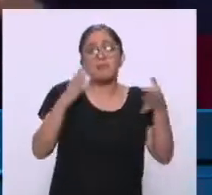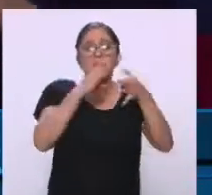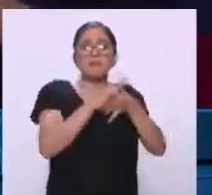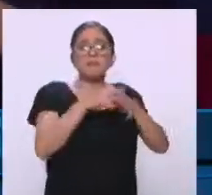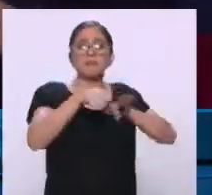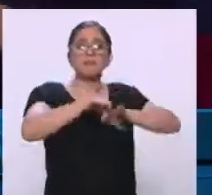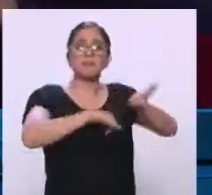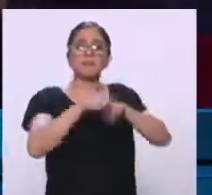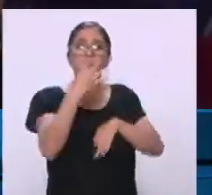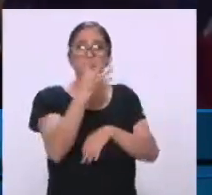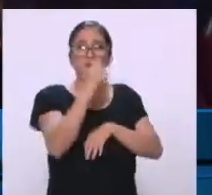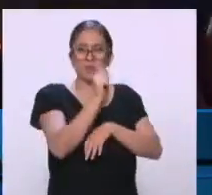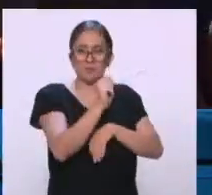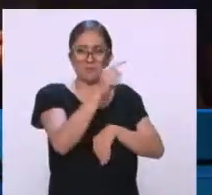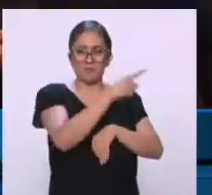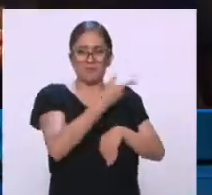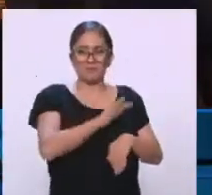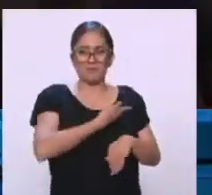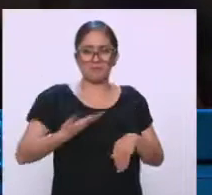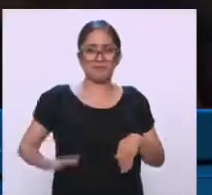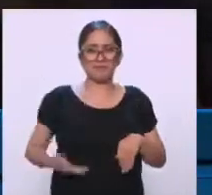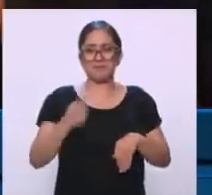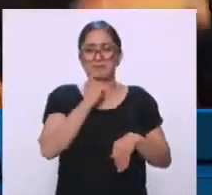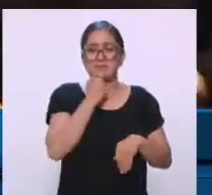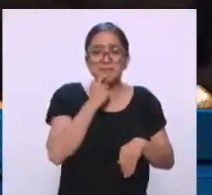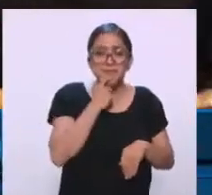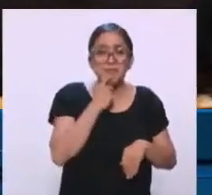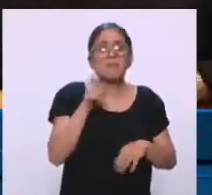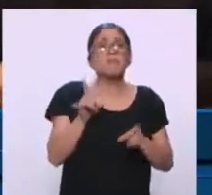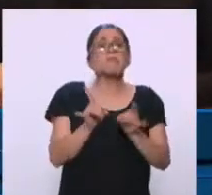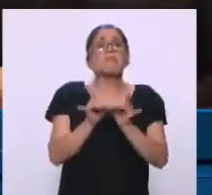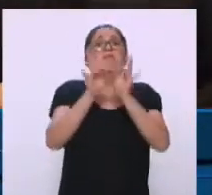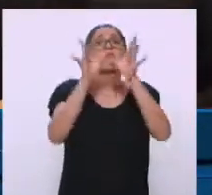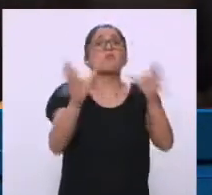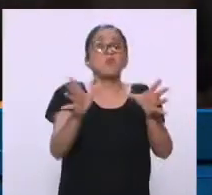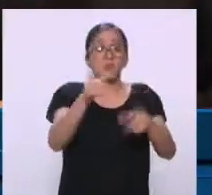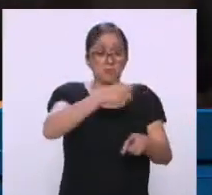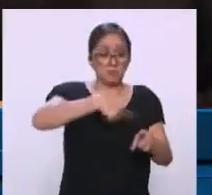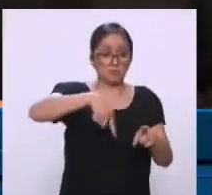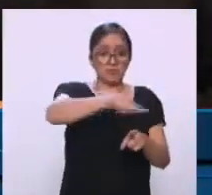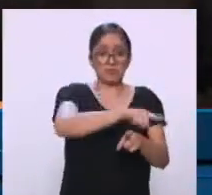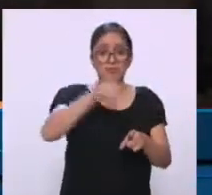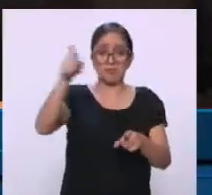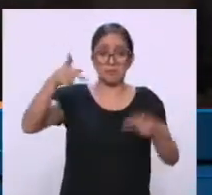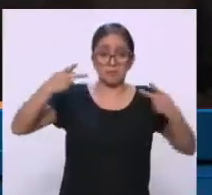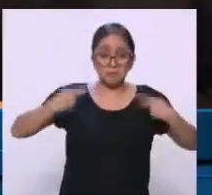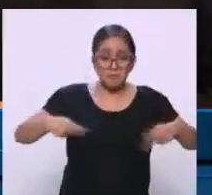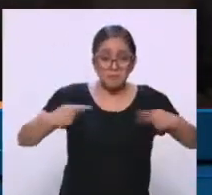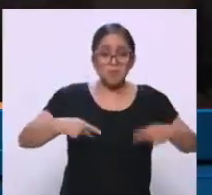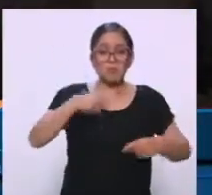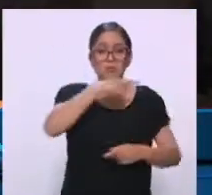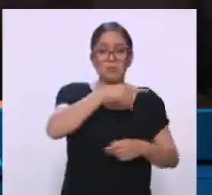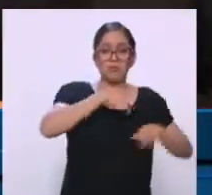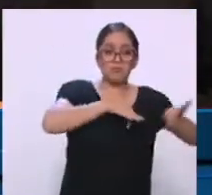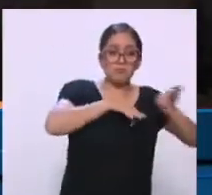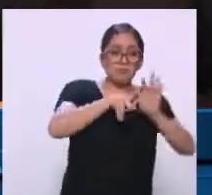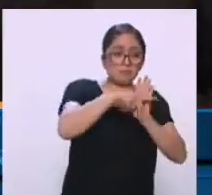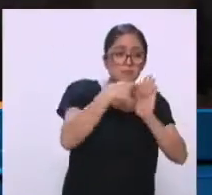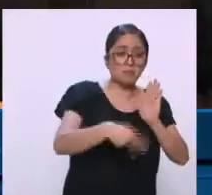transformación, y entonces, pero lo que sucedió es que al haber transgredido esta línea de la privacidad,